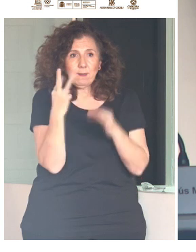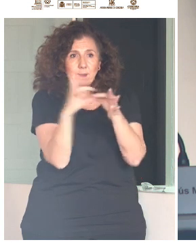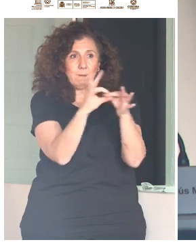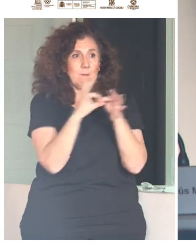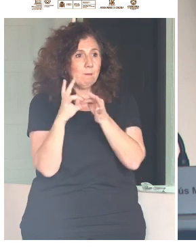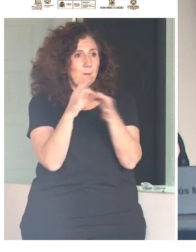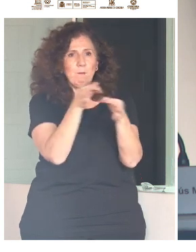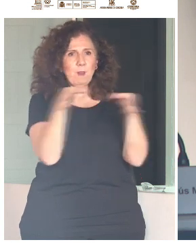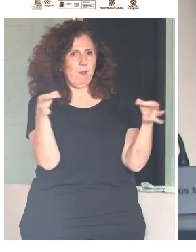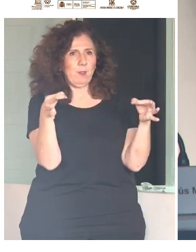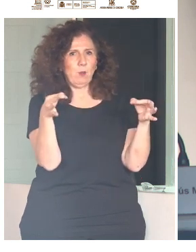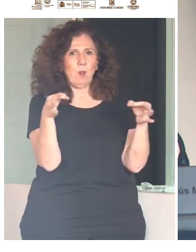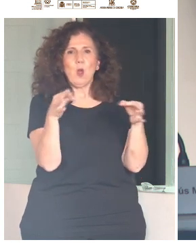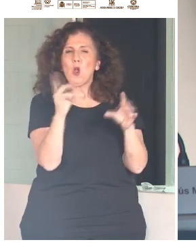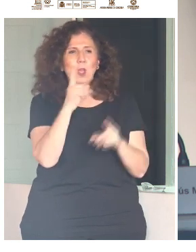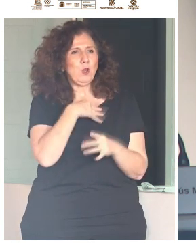absolutamente indesoluble.